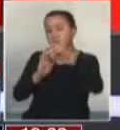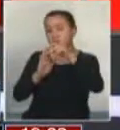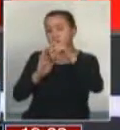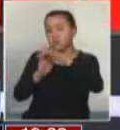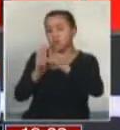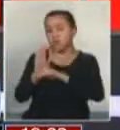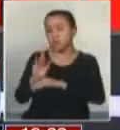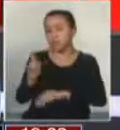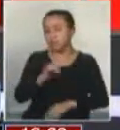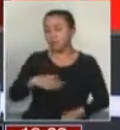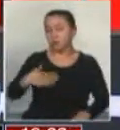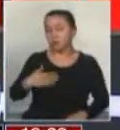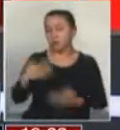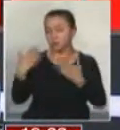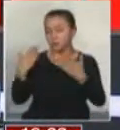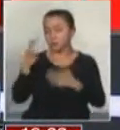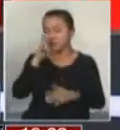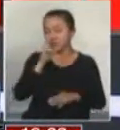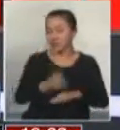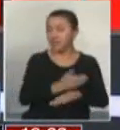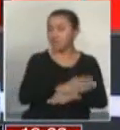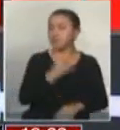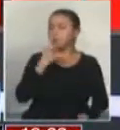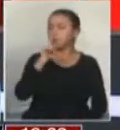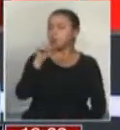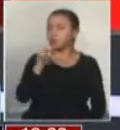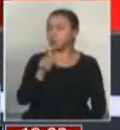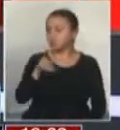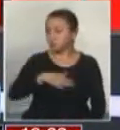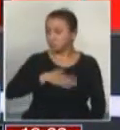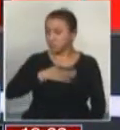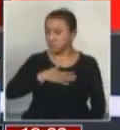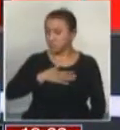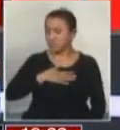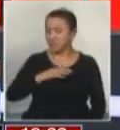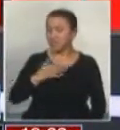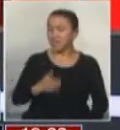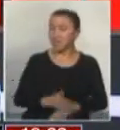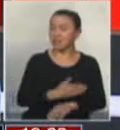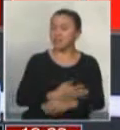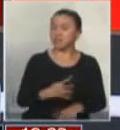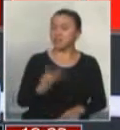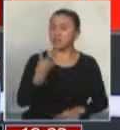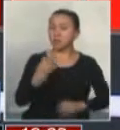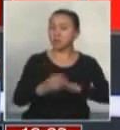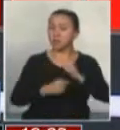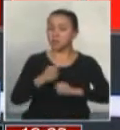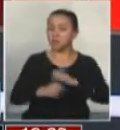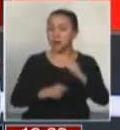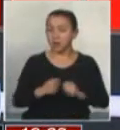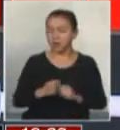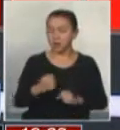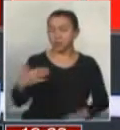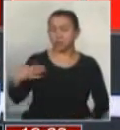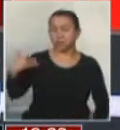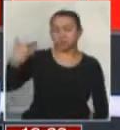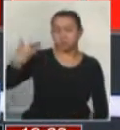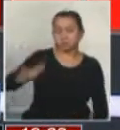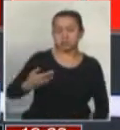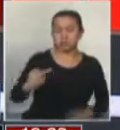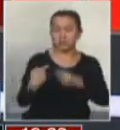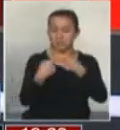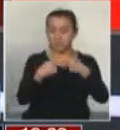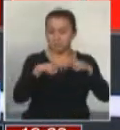pero no quiero despedirlo sin antes preguntarle qué siente usted que después de cuatro años, finalmente, hayan pasado cuatro años para que se esté